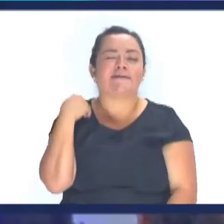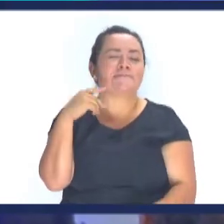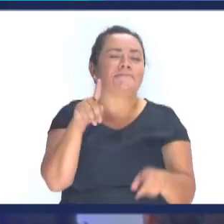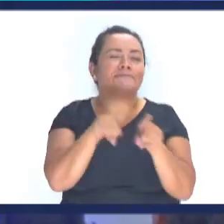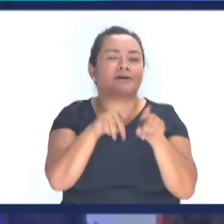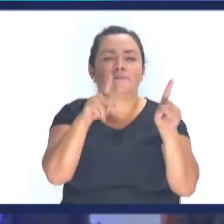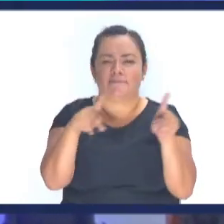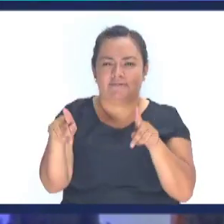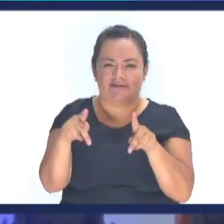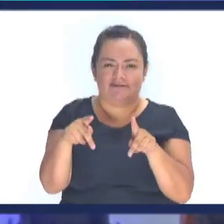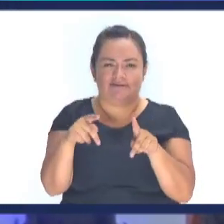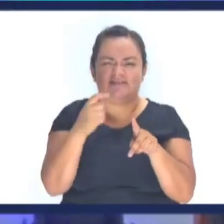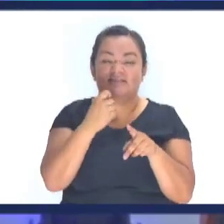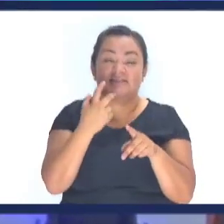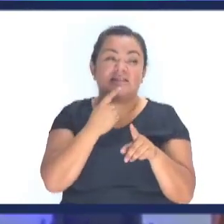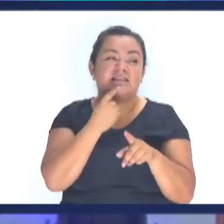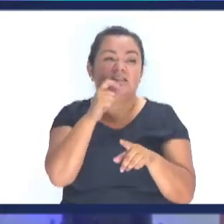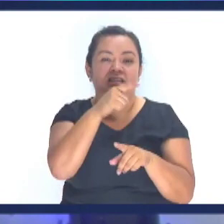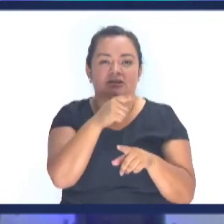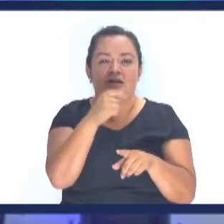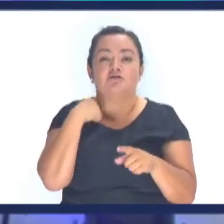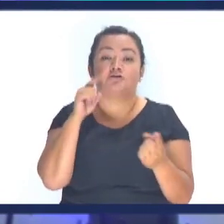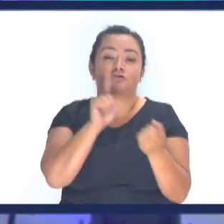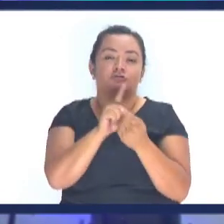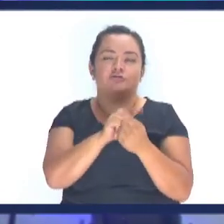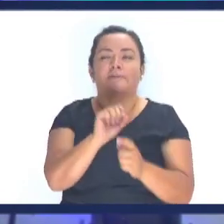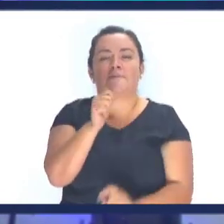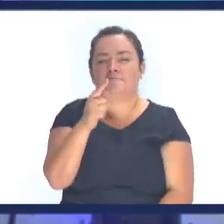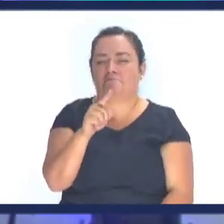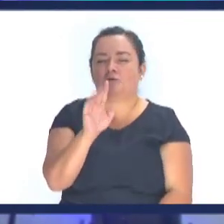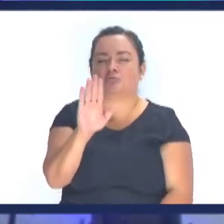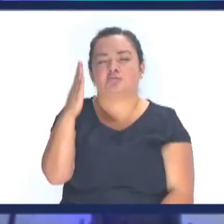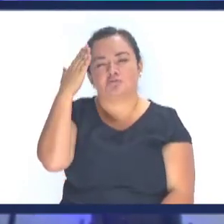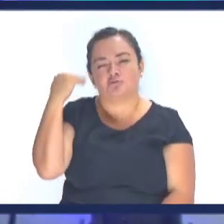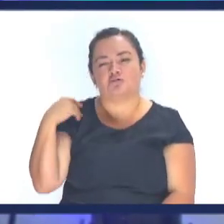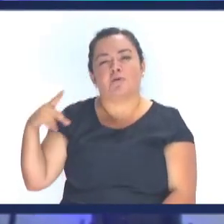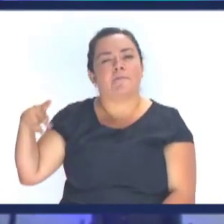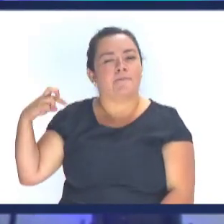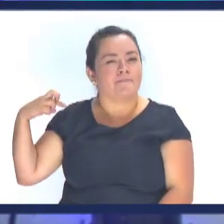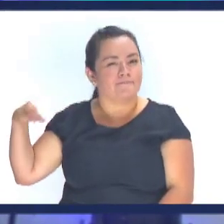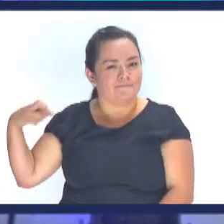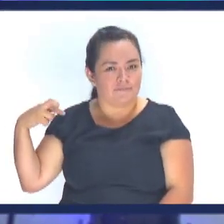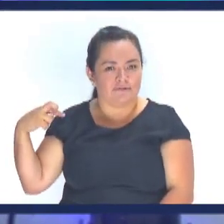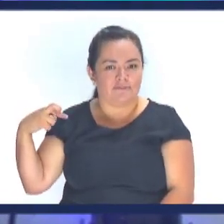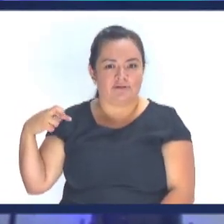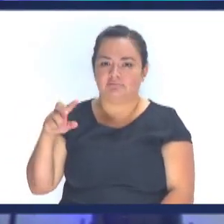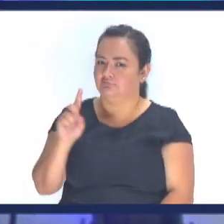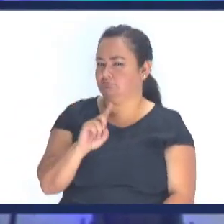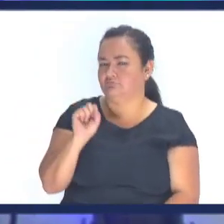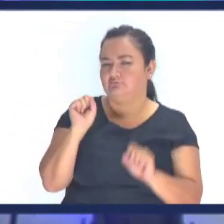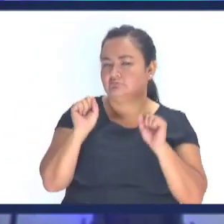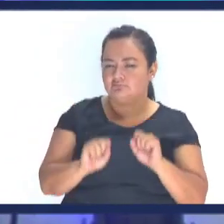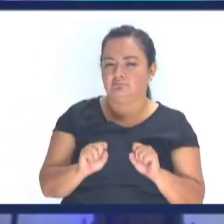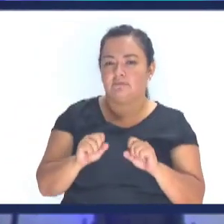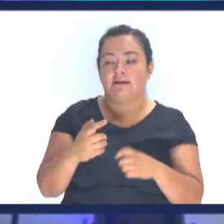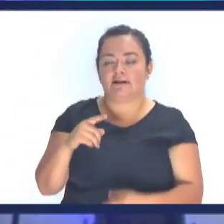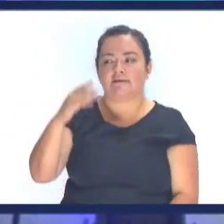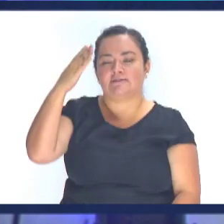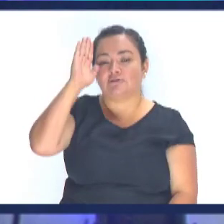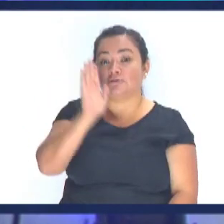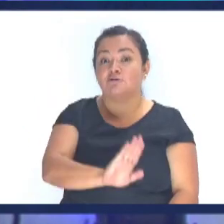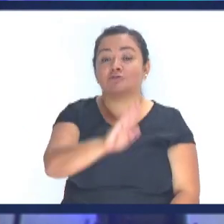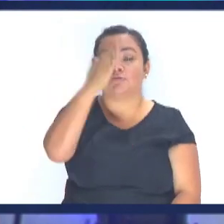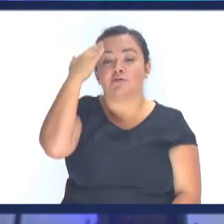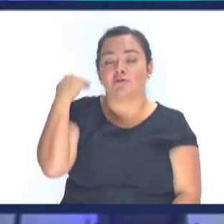Pati Pero para conocer quién es la hermana Pati Voy a conocer a su primo No se puede Porque esta persona tiene valga la